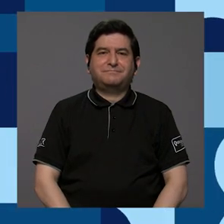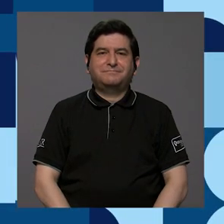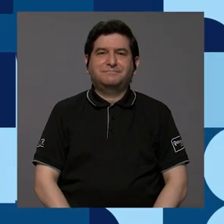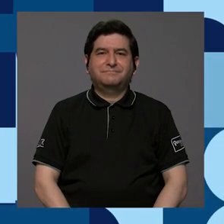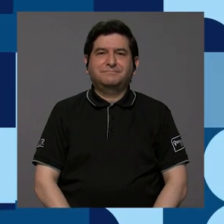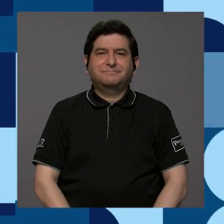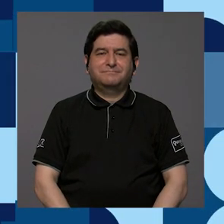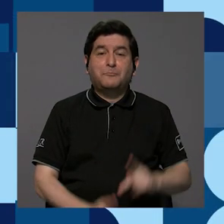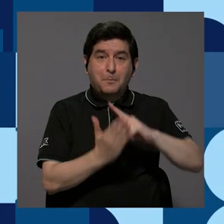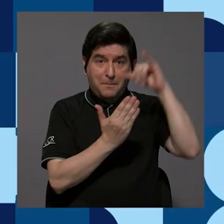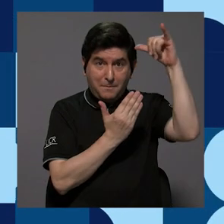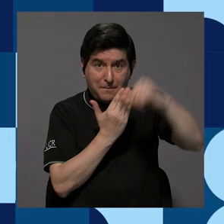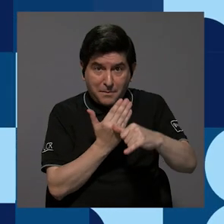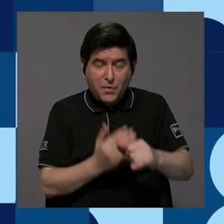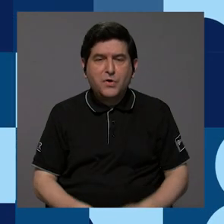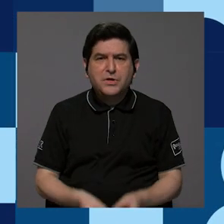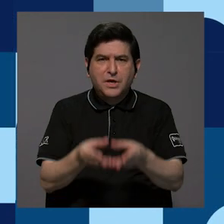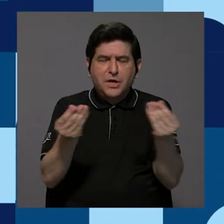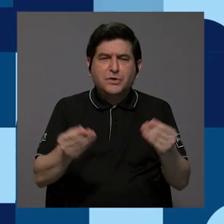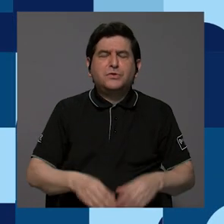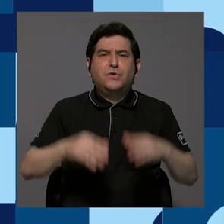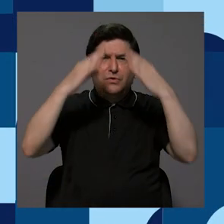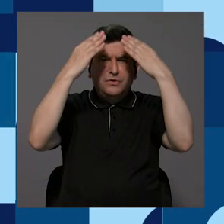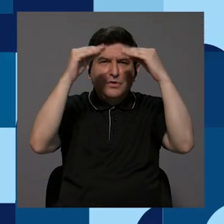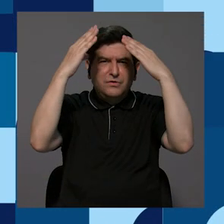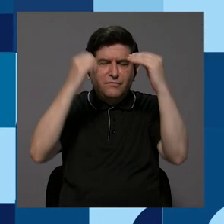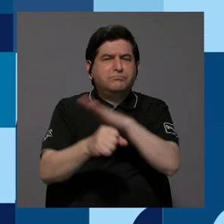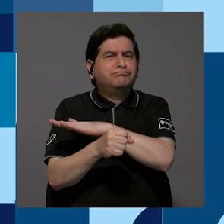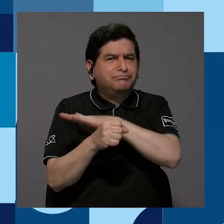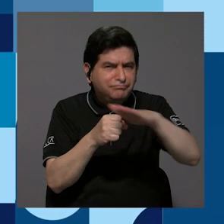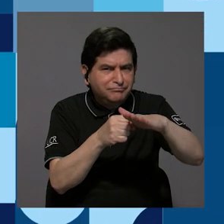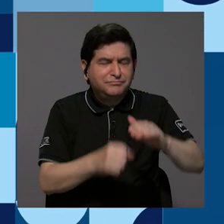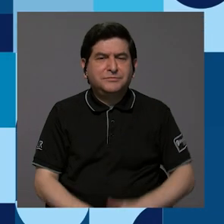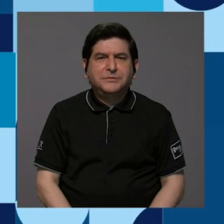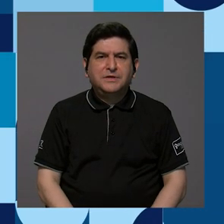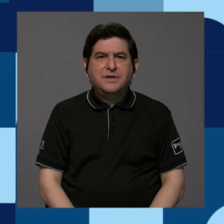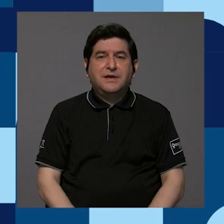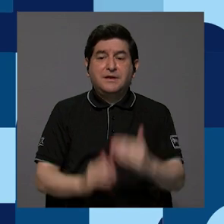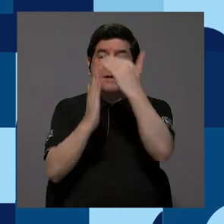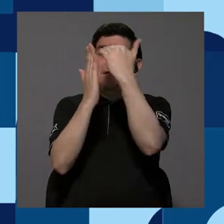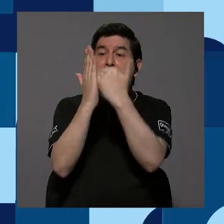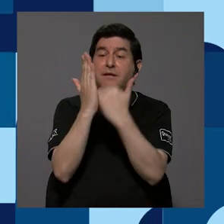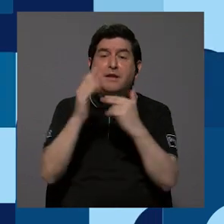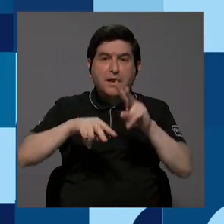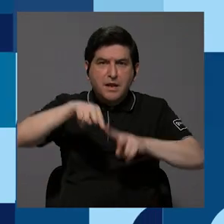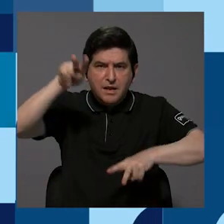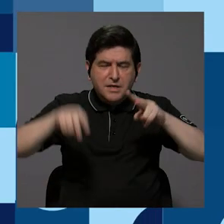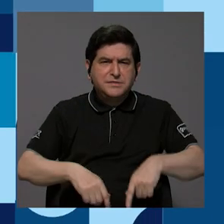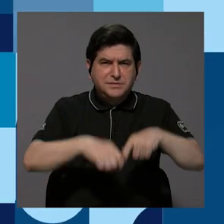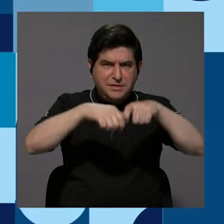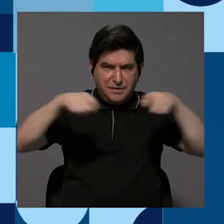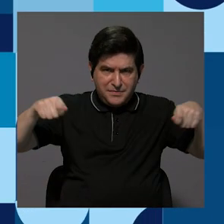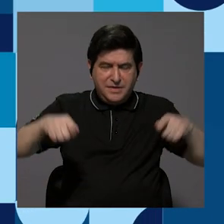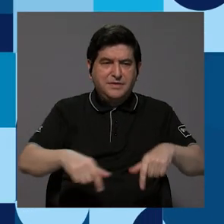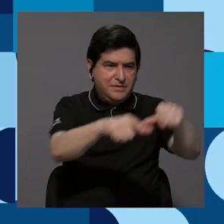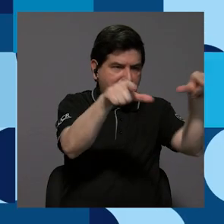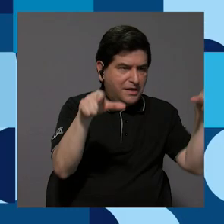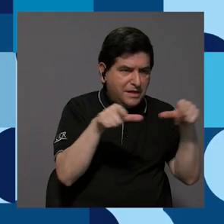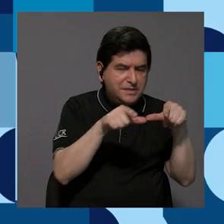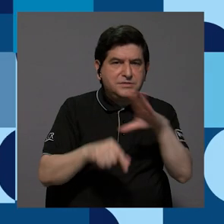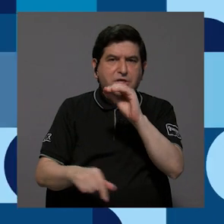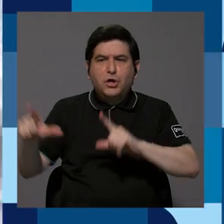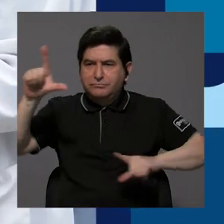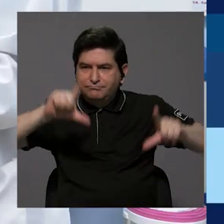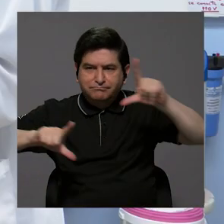Este proyecto generará una base de datos bastante completa sobre una lista de variables que fueron medidas tanto in situ como en